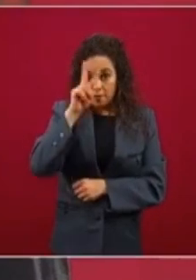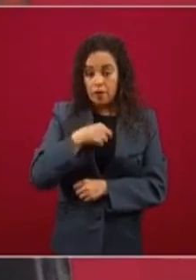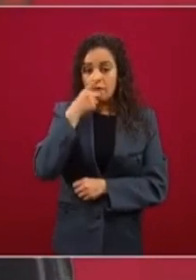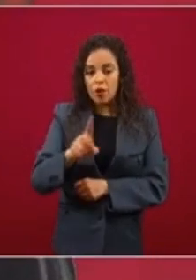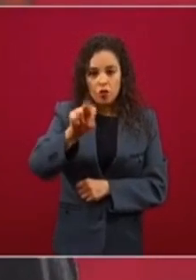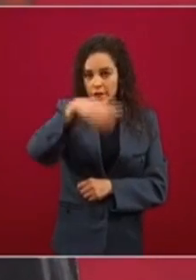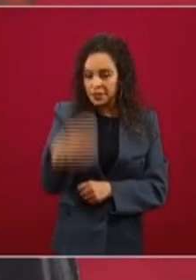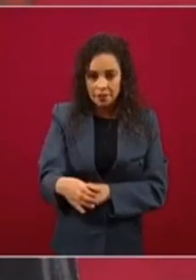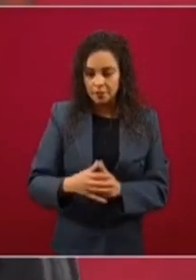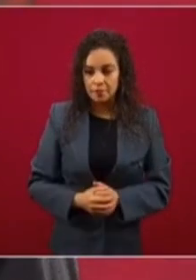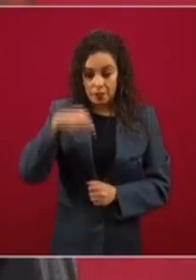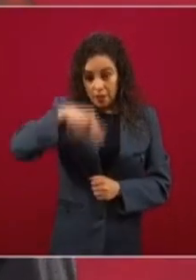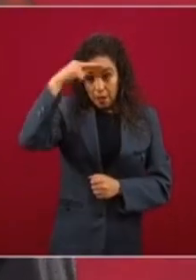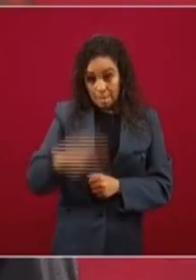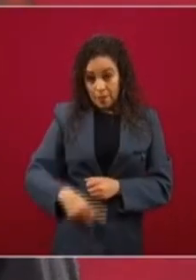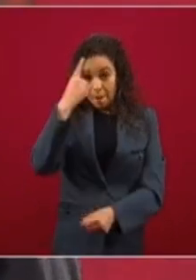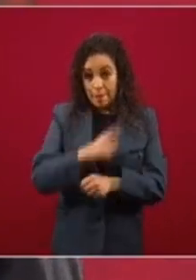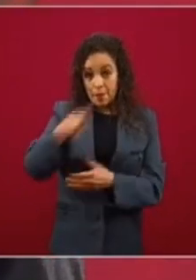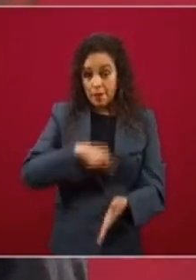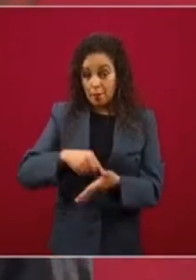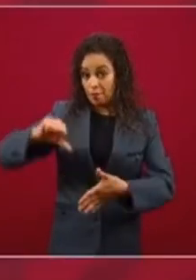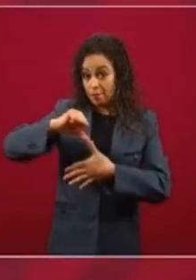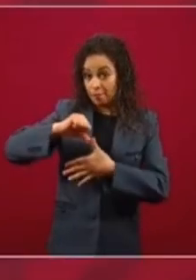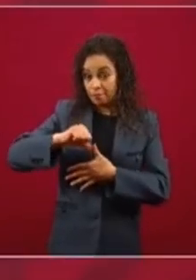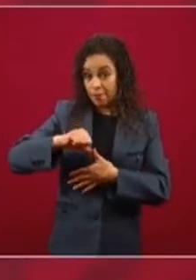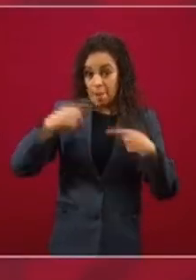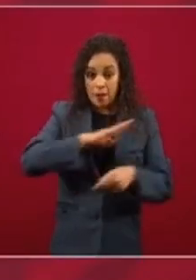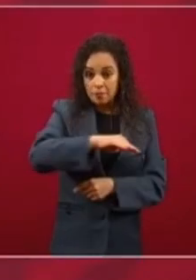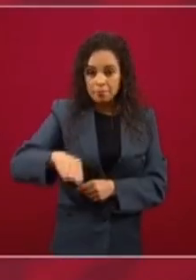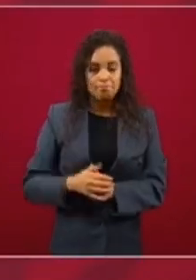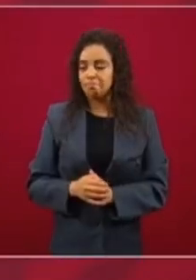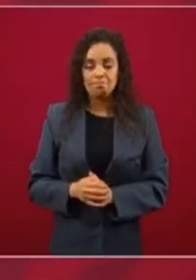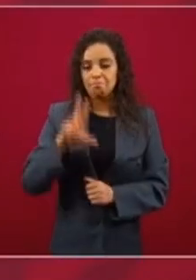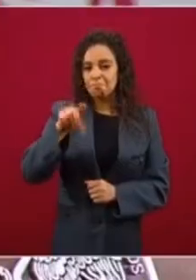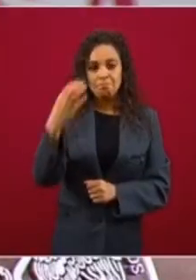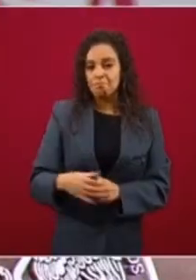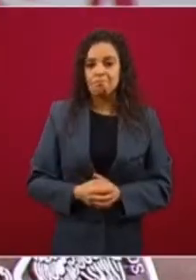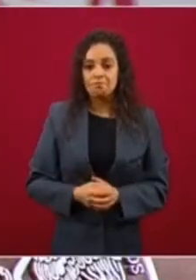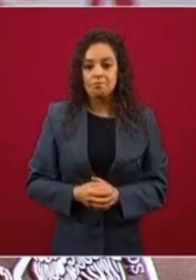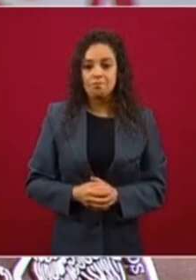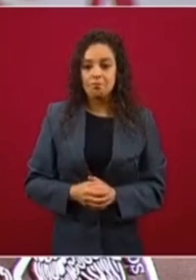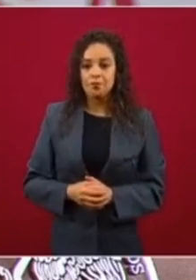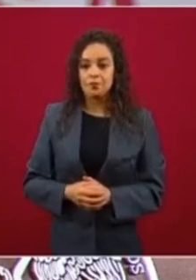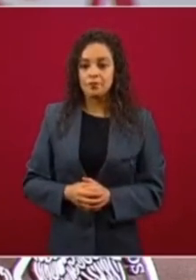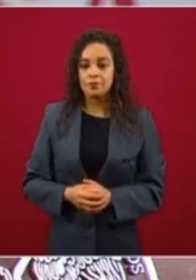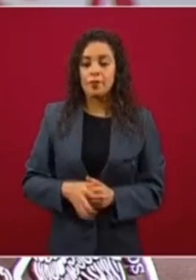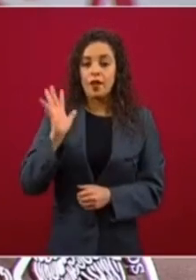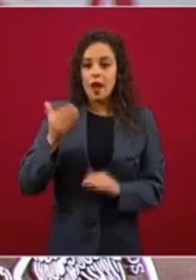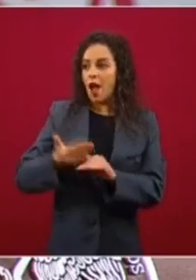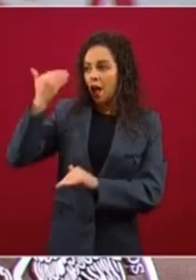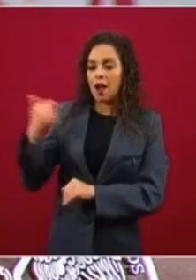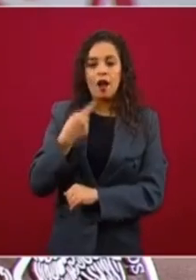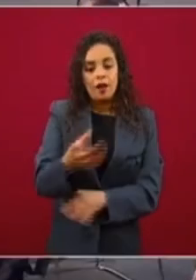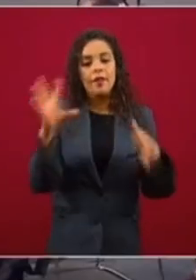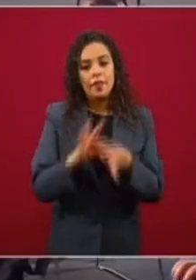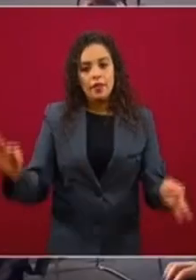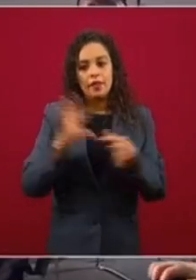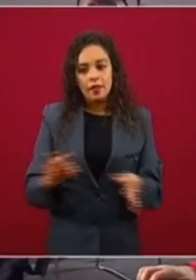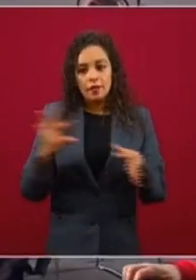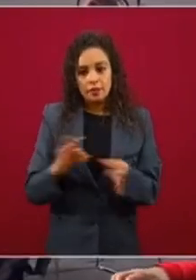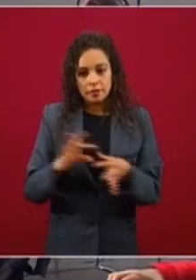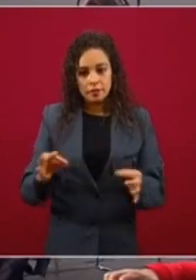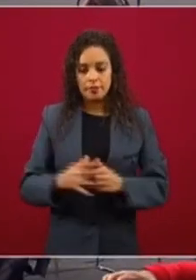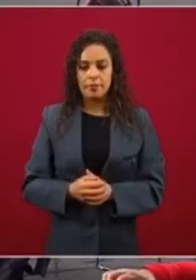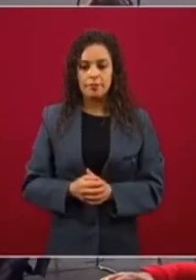que México tenga primer lugar en América Latina. Y ya me ocupé el pasado fin de semana en dar una explicación sobre esto. Ofrecí